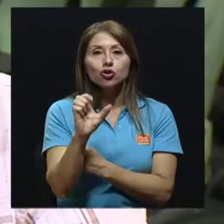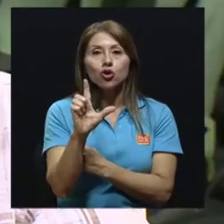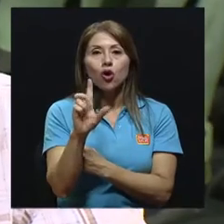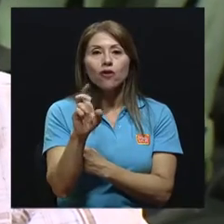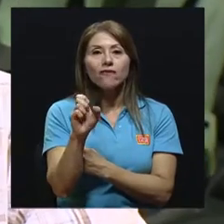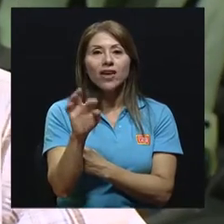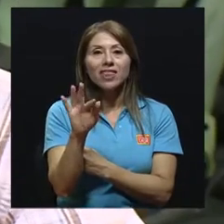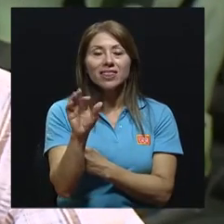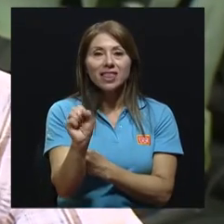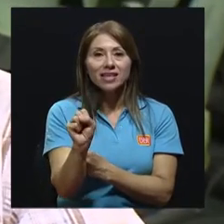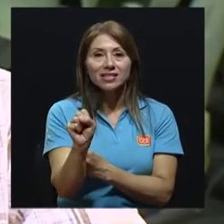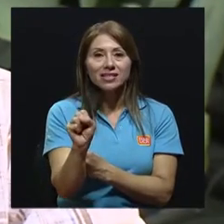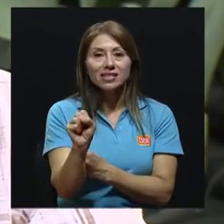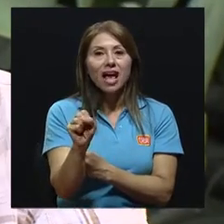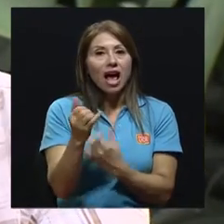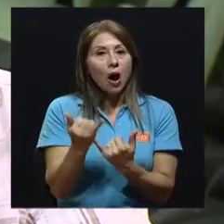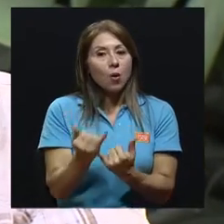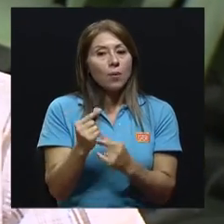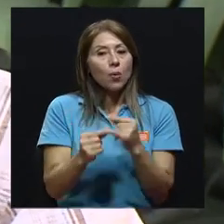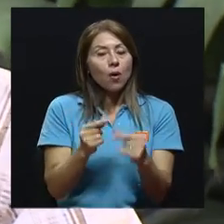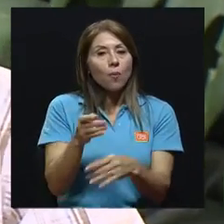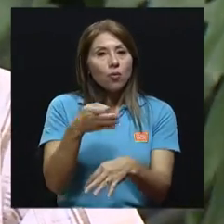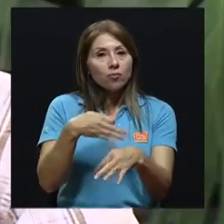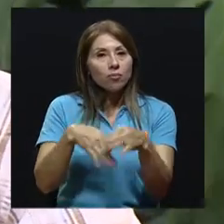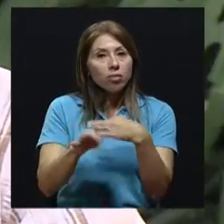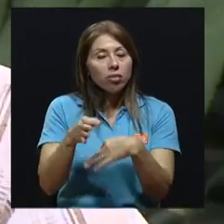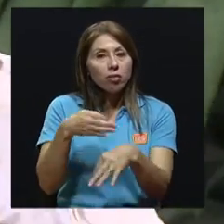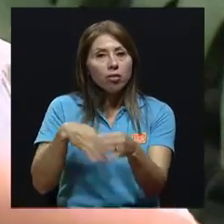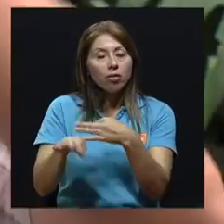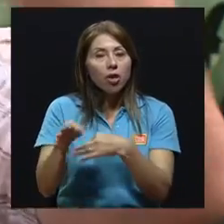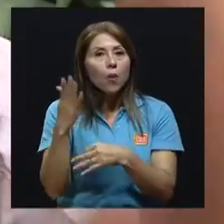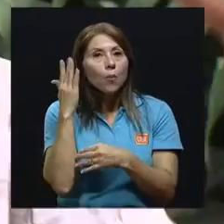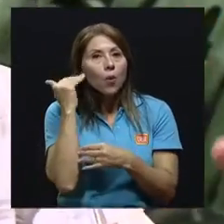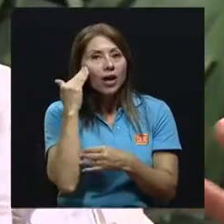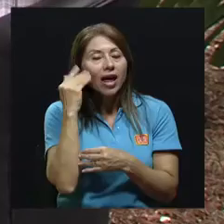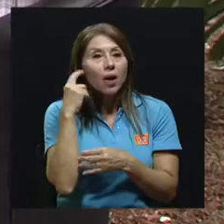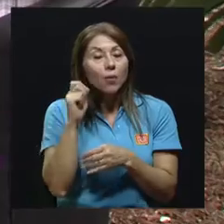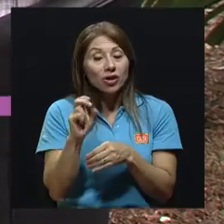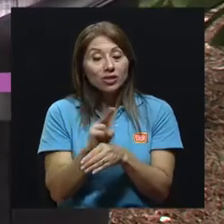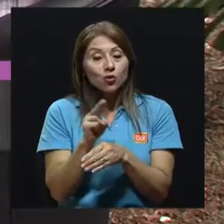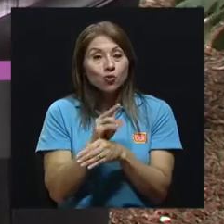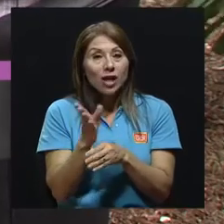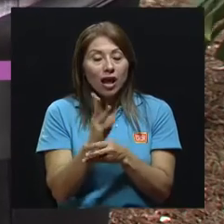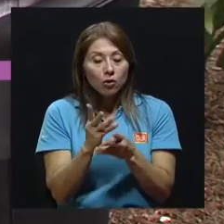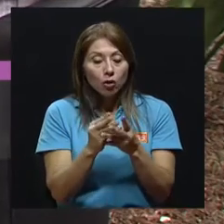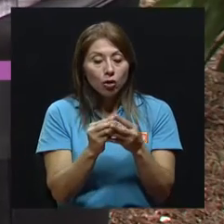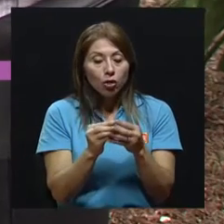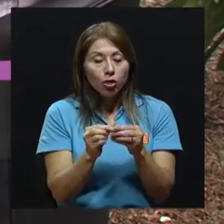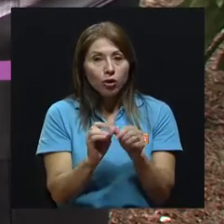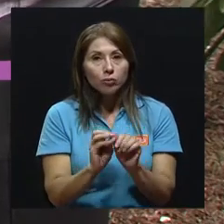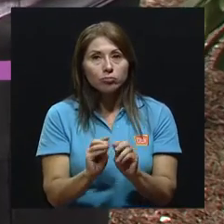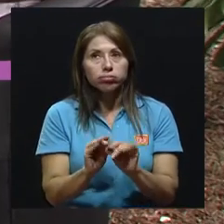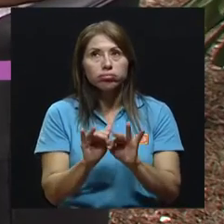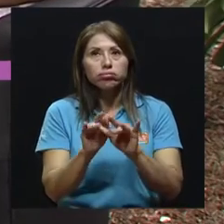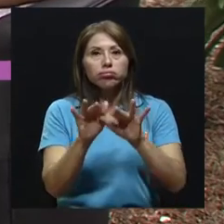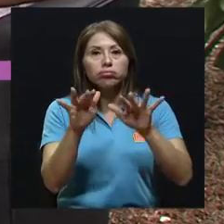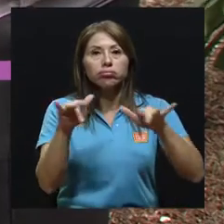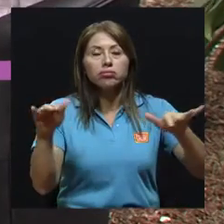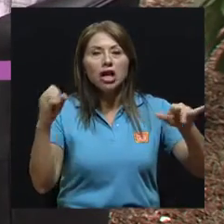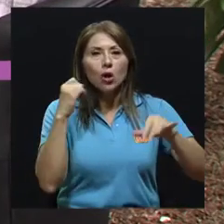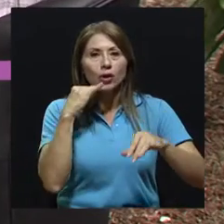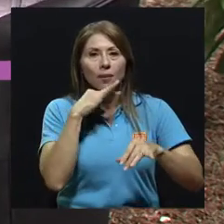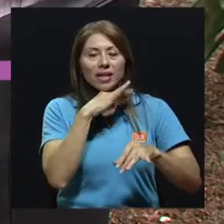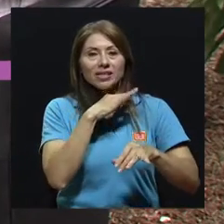bueno, poco a poco se van sustituyendo porque esos solventes una vez que utilizamos el producto se van al aire y eso genera otro tipo de contaminación,